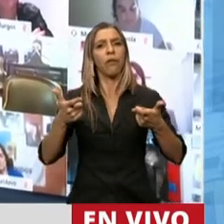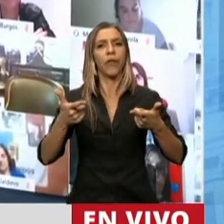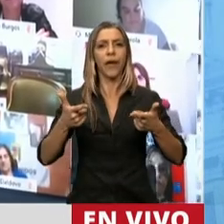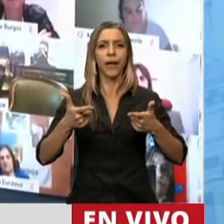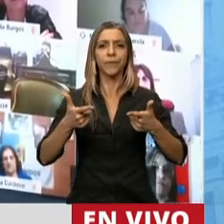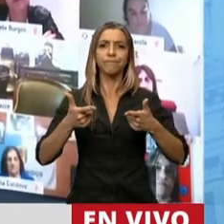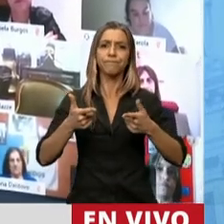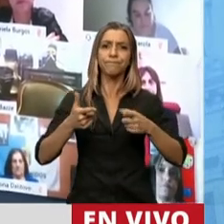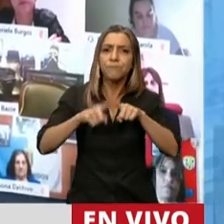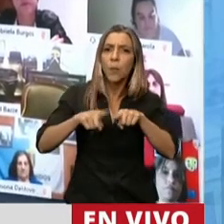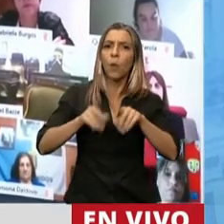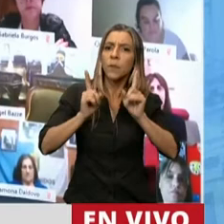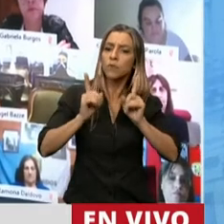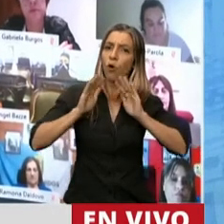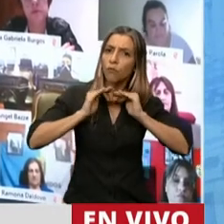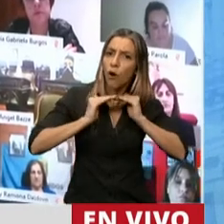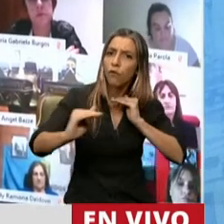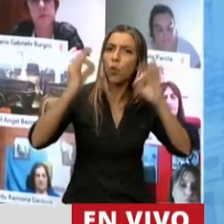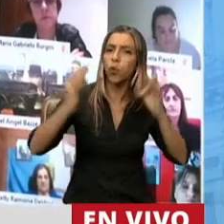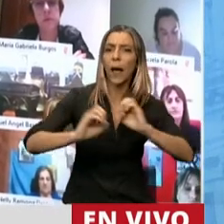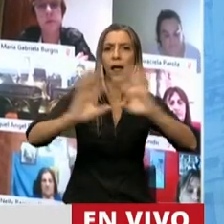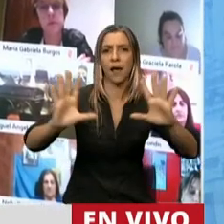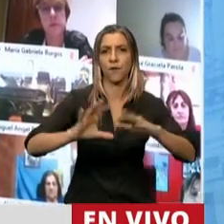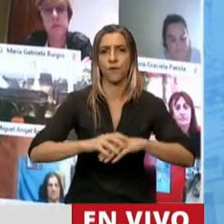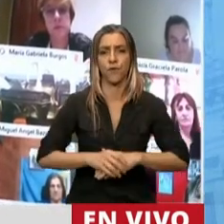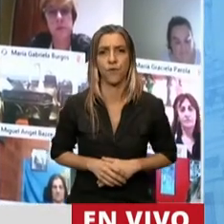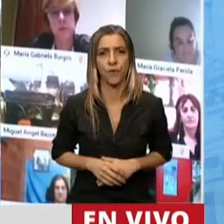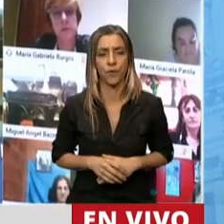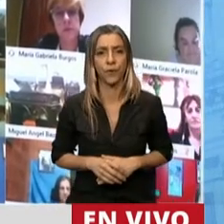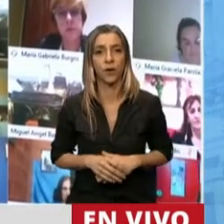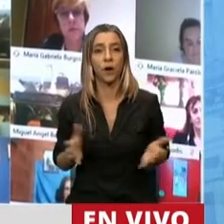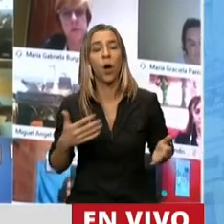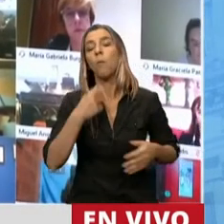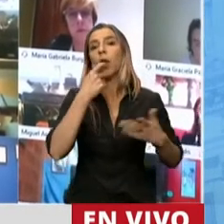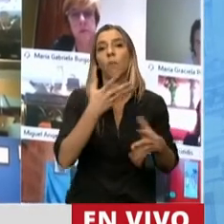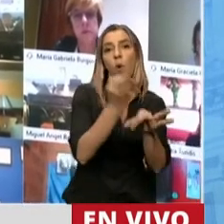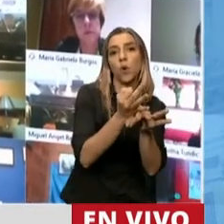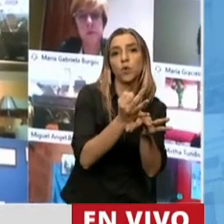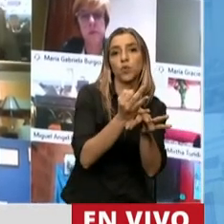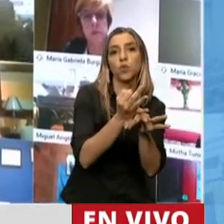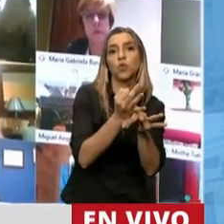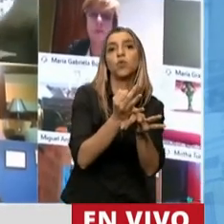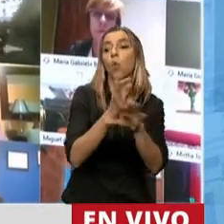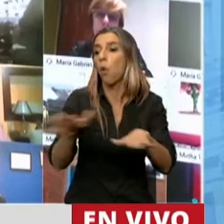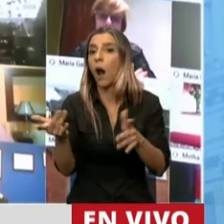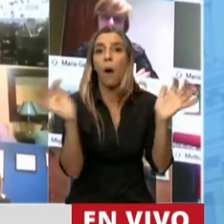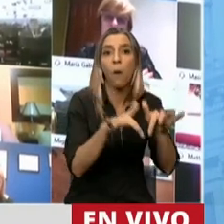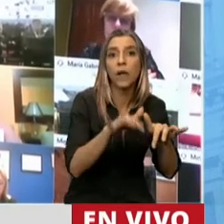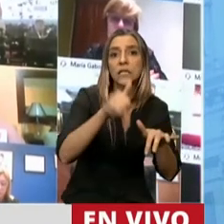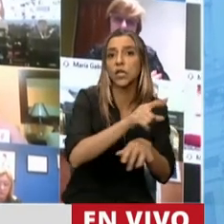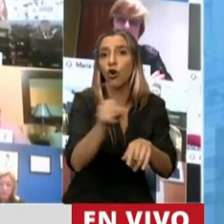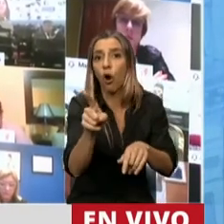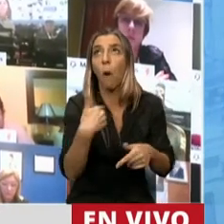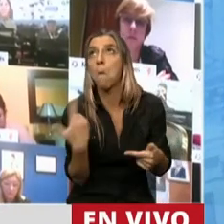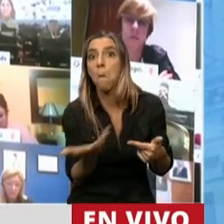claras posibles en este contexto de pandemia. ¿Vuelven las clases o no vuelven las clases? ¿Se pone en marcha el